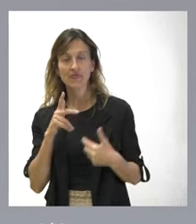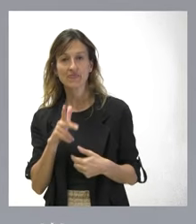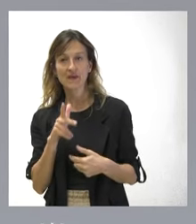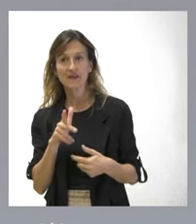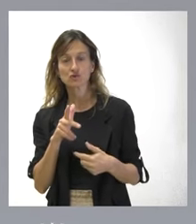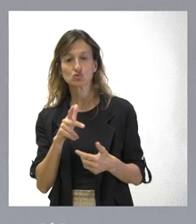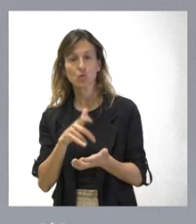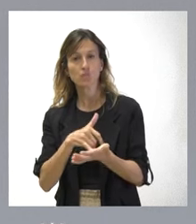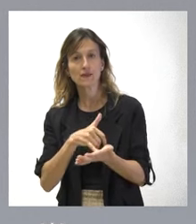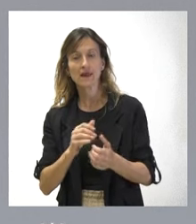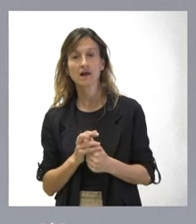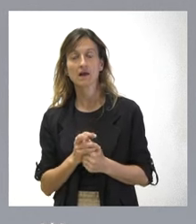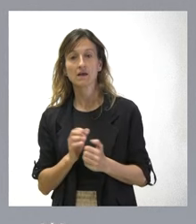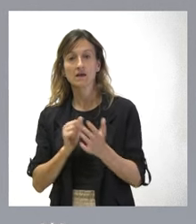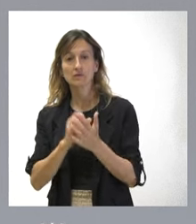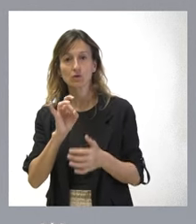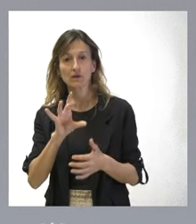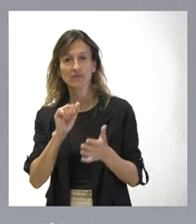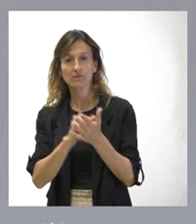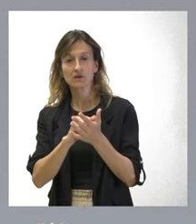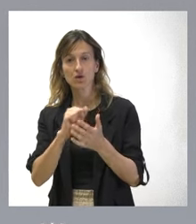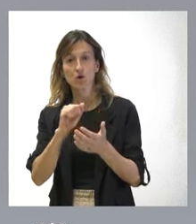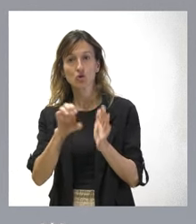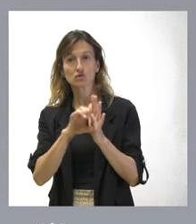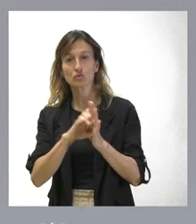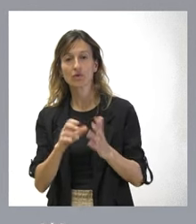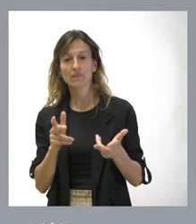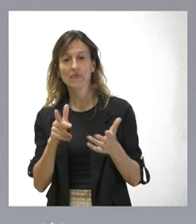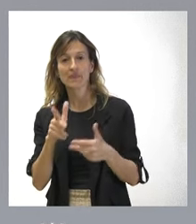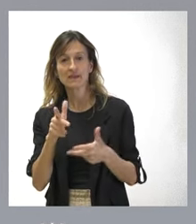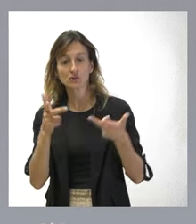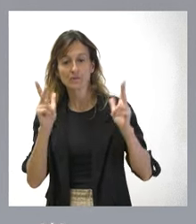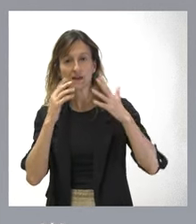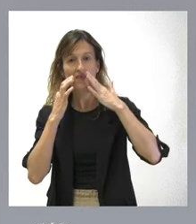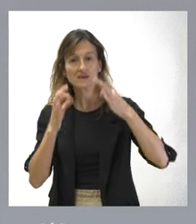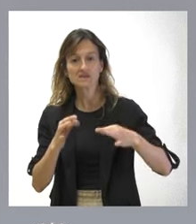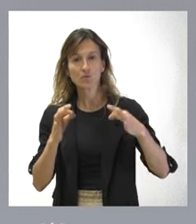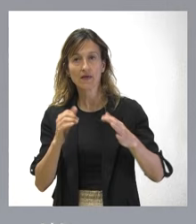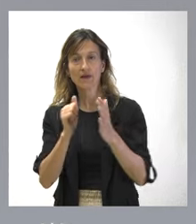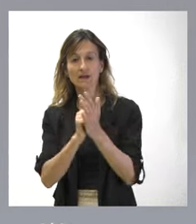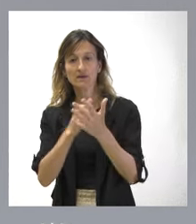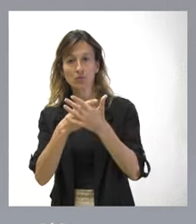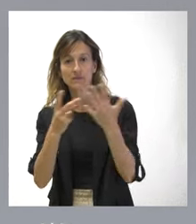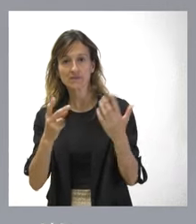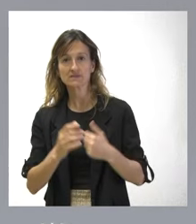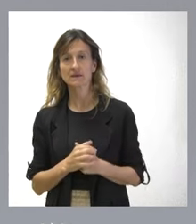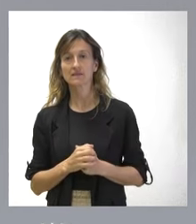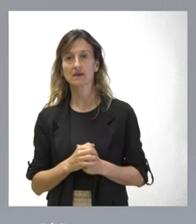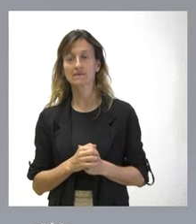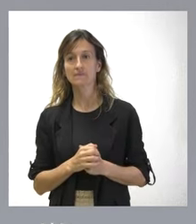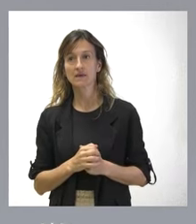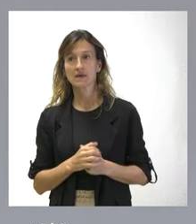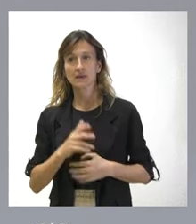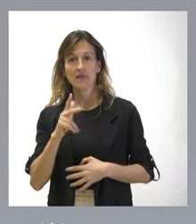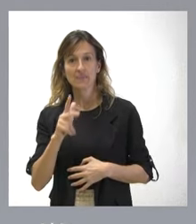previsto en el artículo 15 del texto constitucional. Los derechos a la libertad y a la seguridad, previsto en el artículo 17, y el